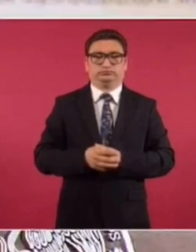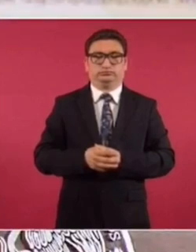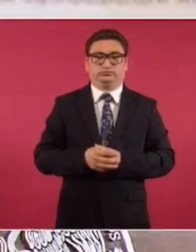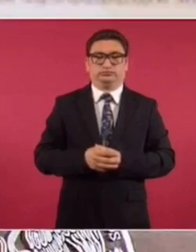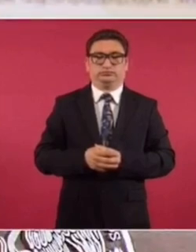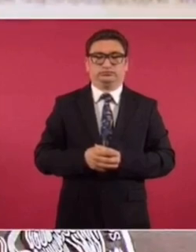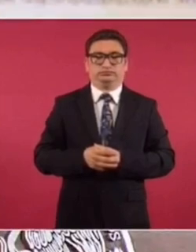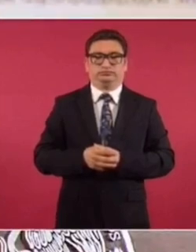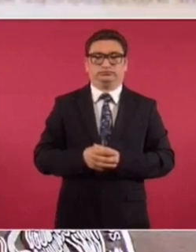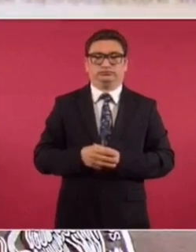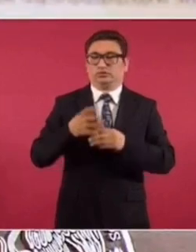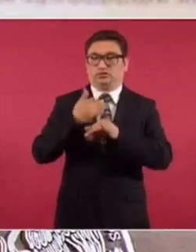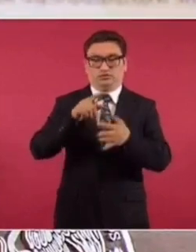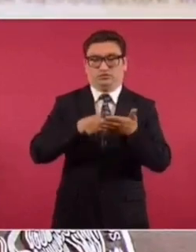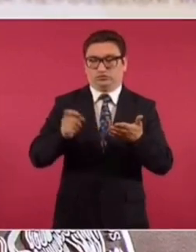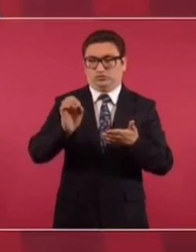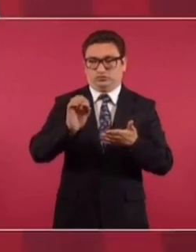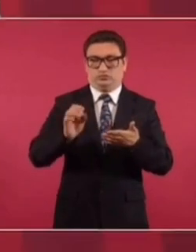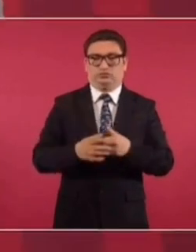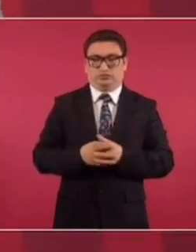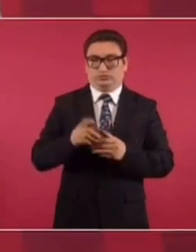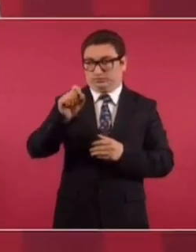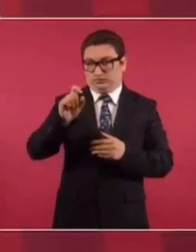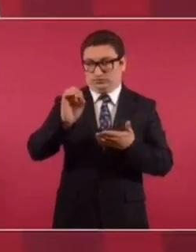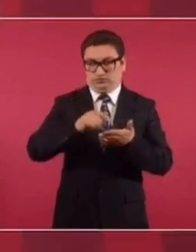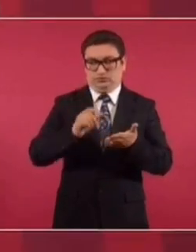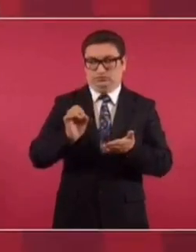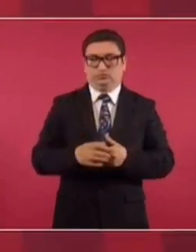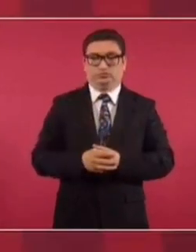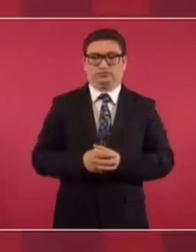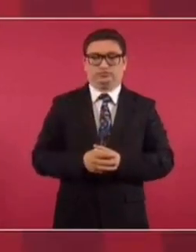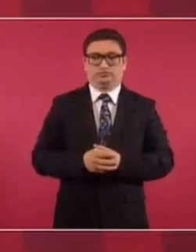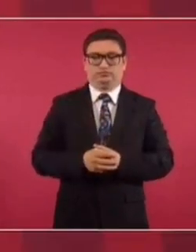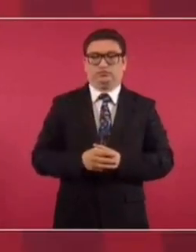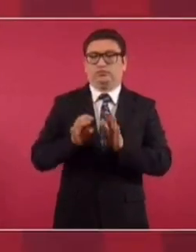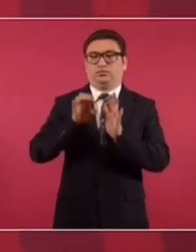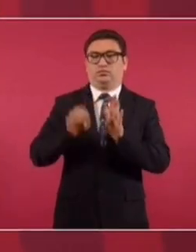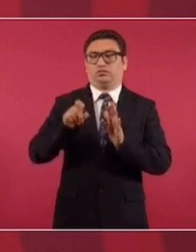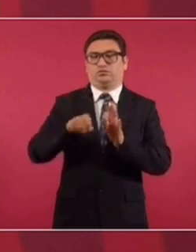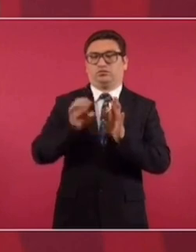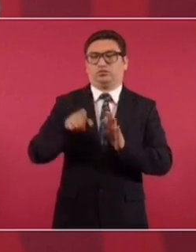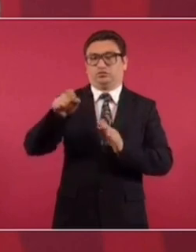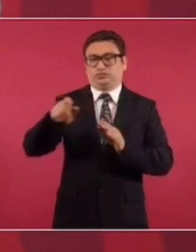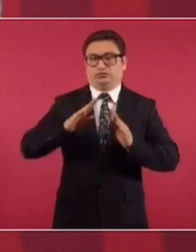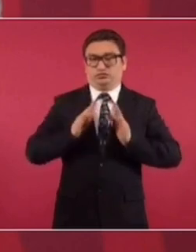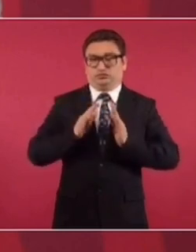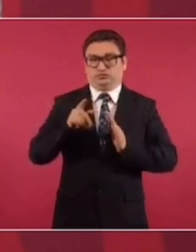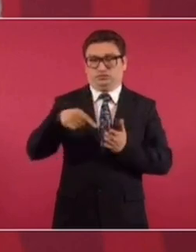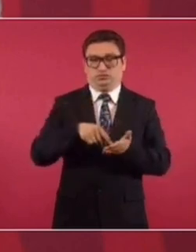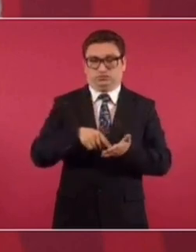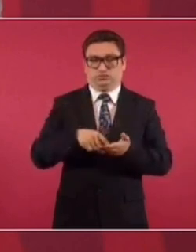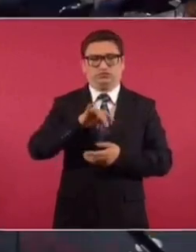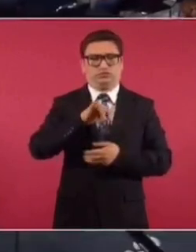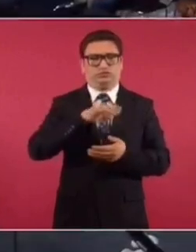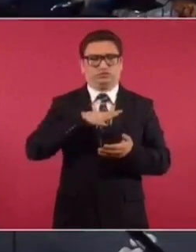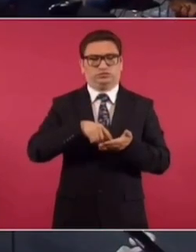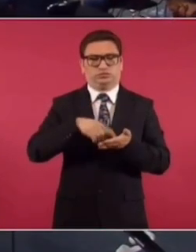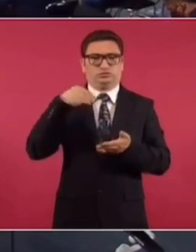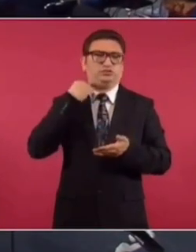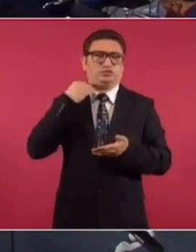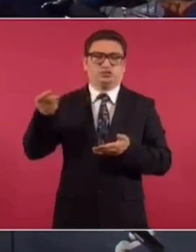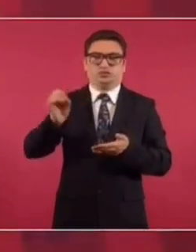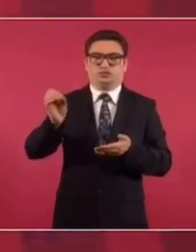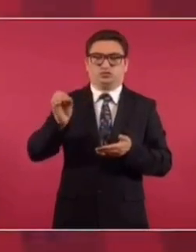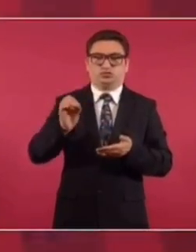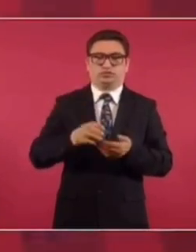No estaban, no están en el informe, las 20. Por ejemplo, en el caso de los militares. Sí, precisamente hablando con el